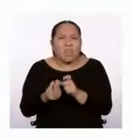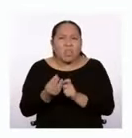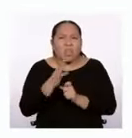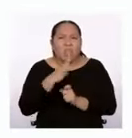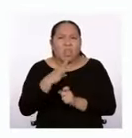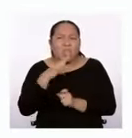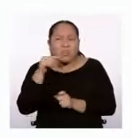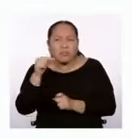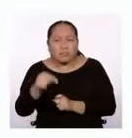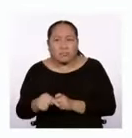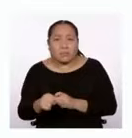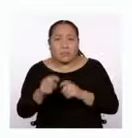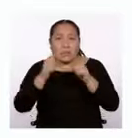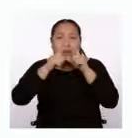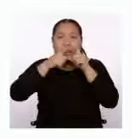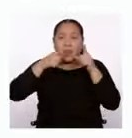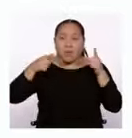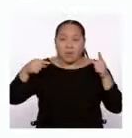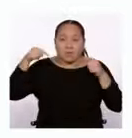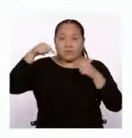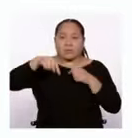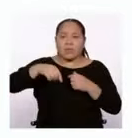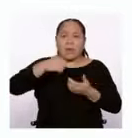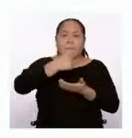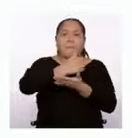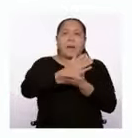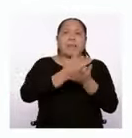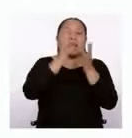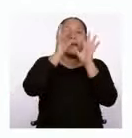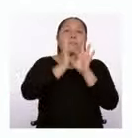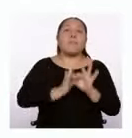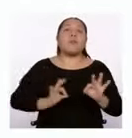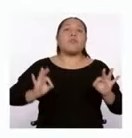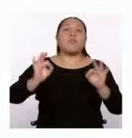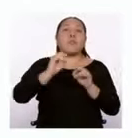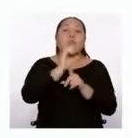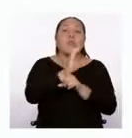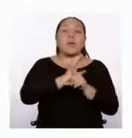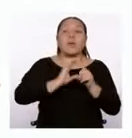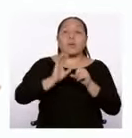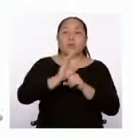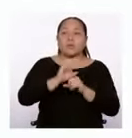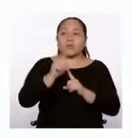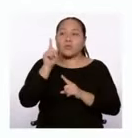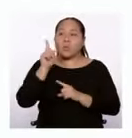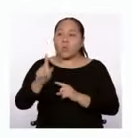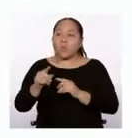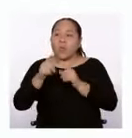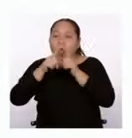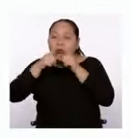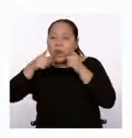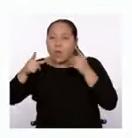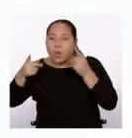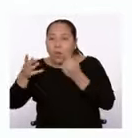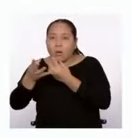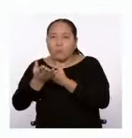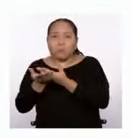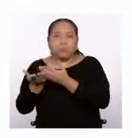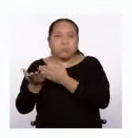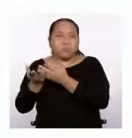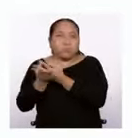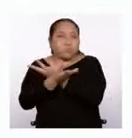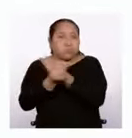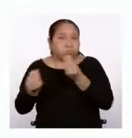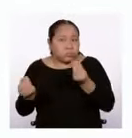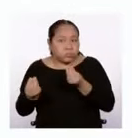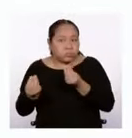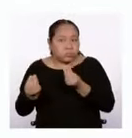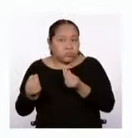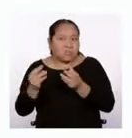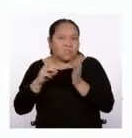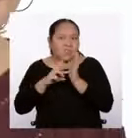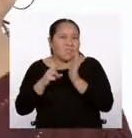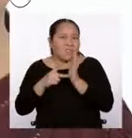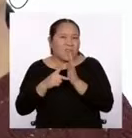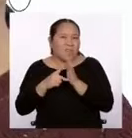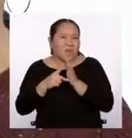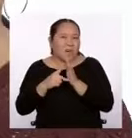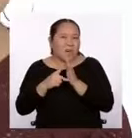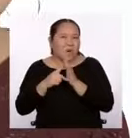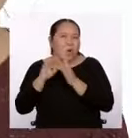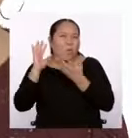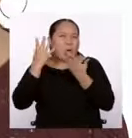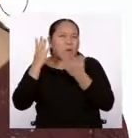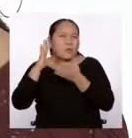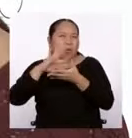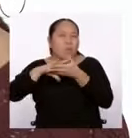lengua es parte vital de la cultura. De cierta forma, si una lengua muere, es como si un pueblo desapareciera.